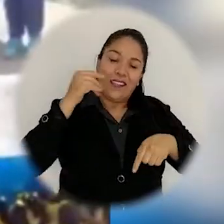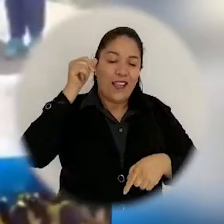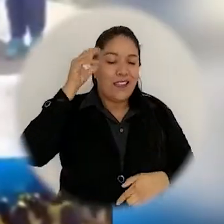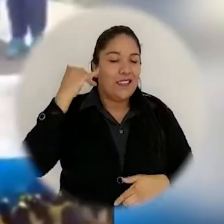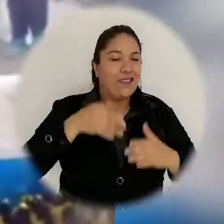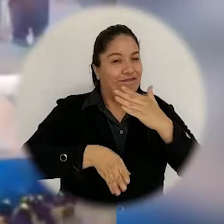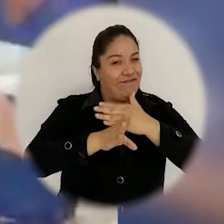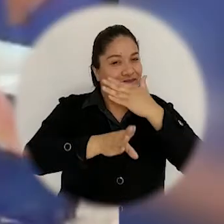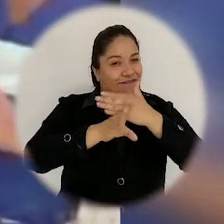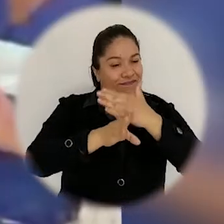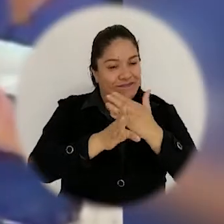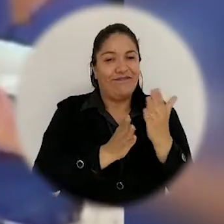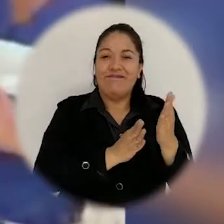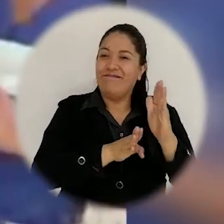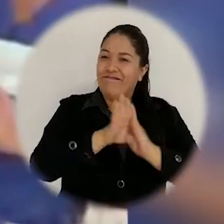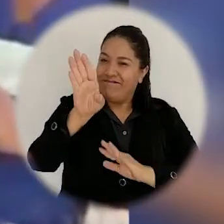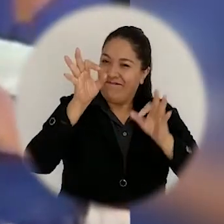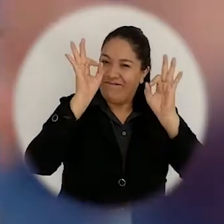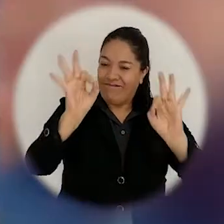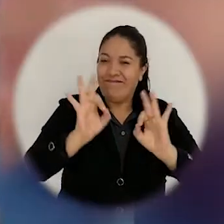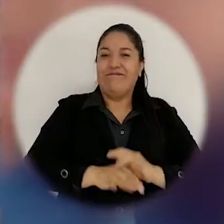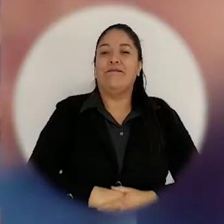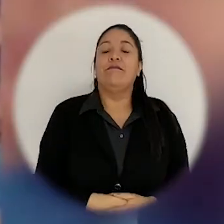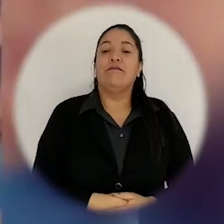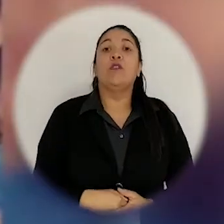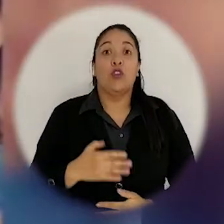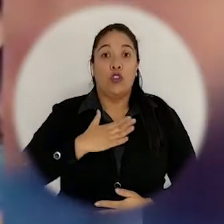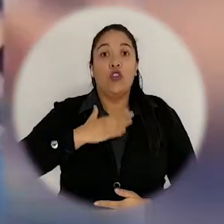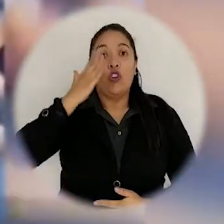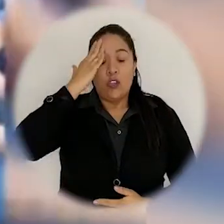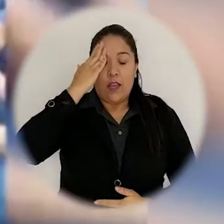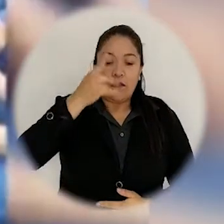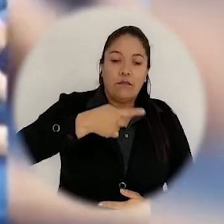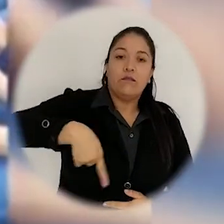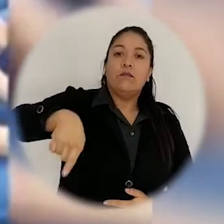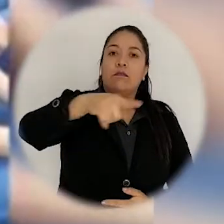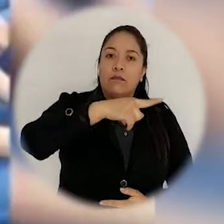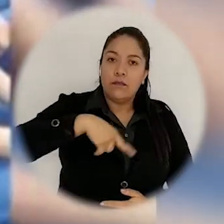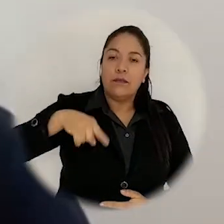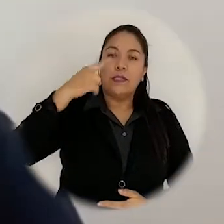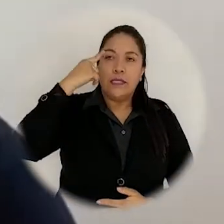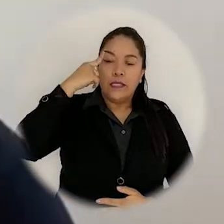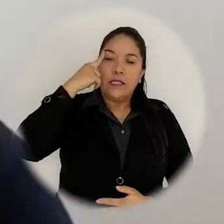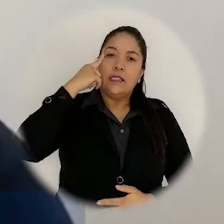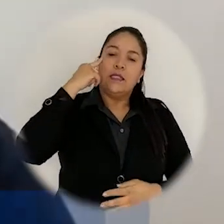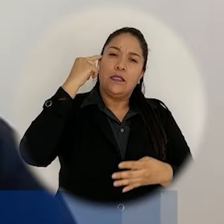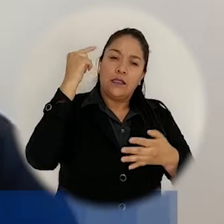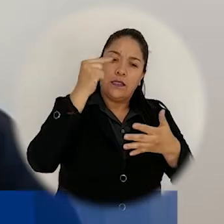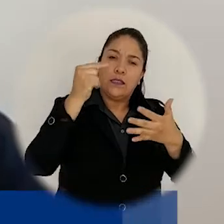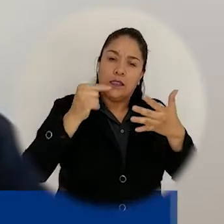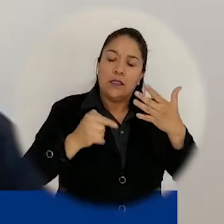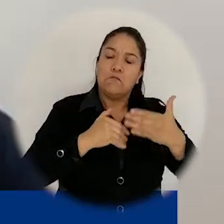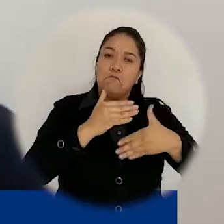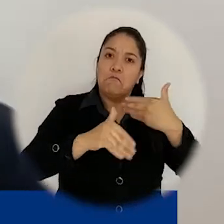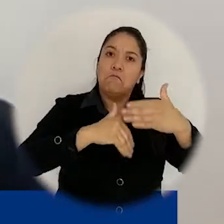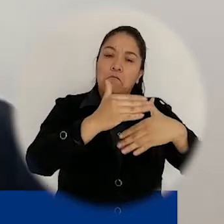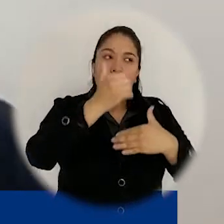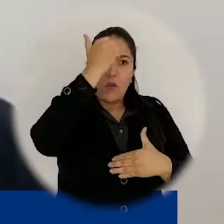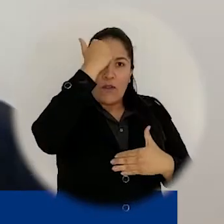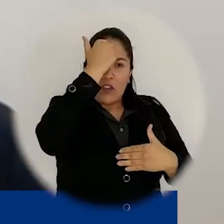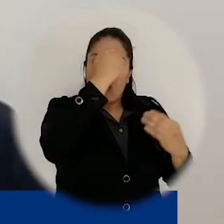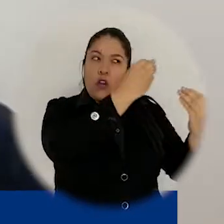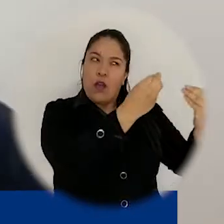que nada los derriba amigos, van a llegar lejos y confío en eso. Yo tengo la firme convicción de que todos atesoraremos cada lección y cada